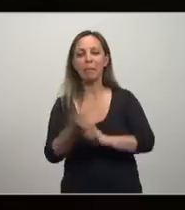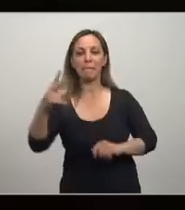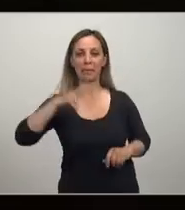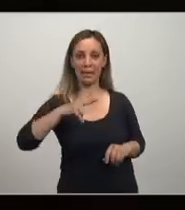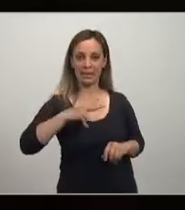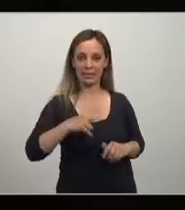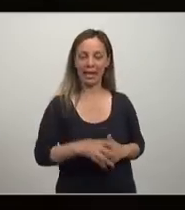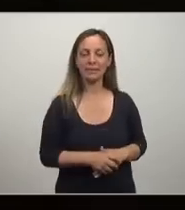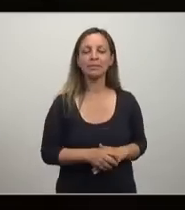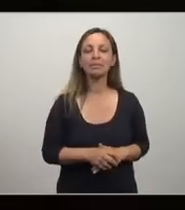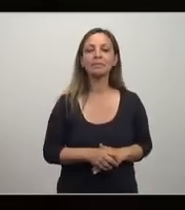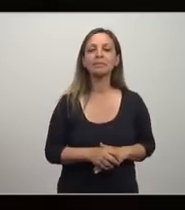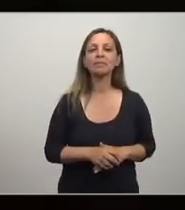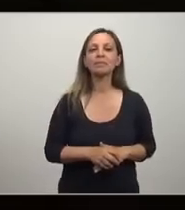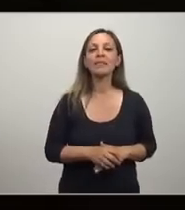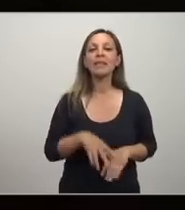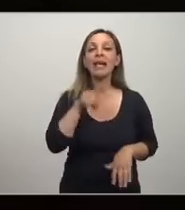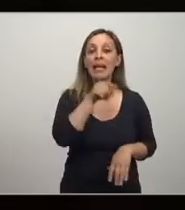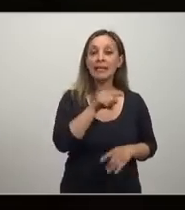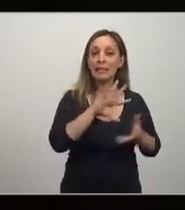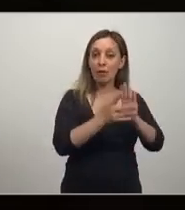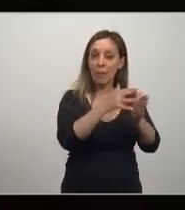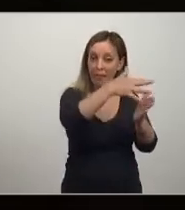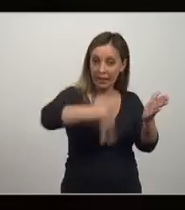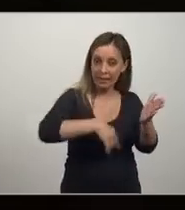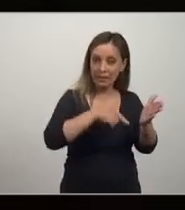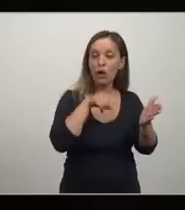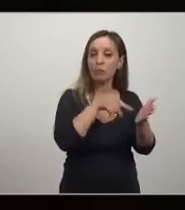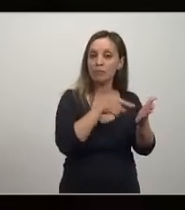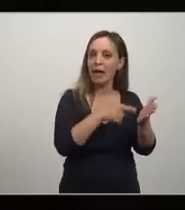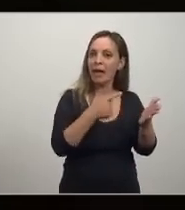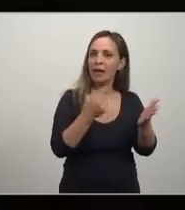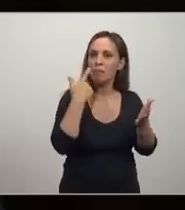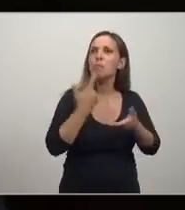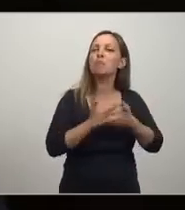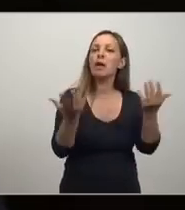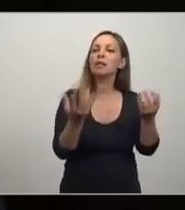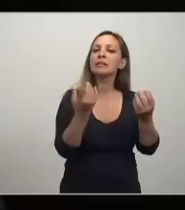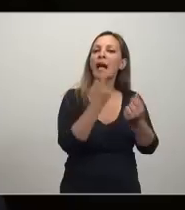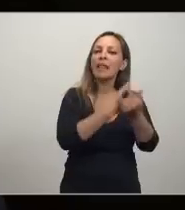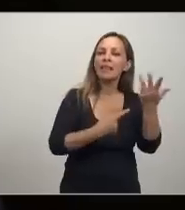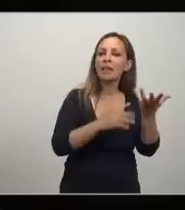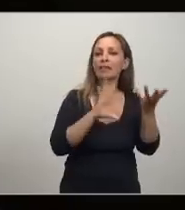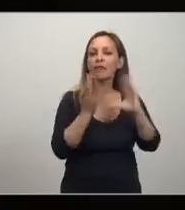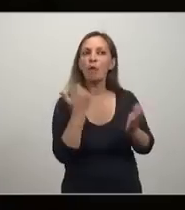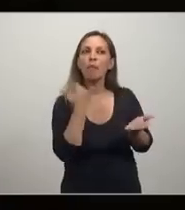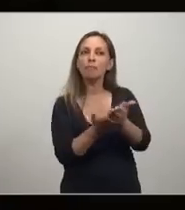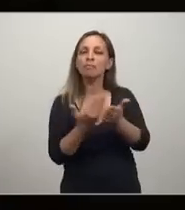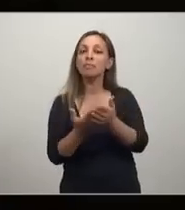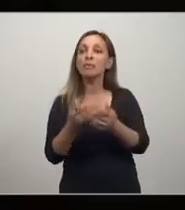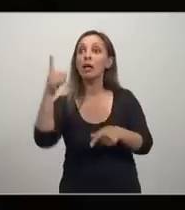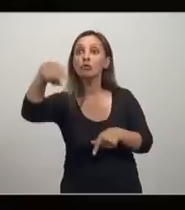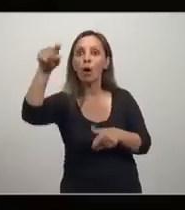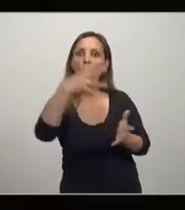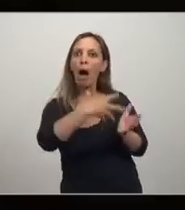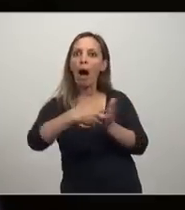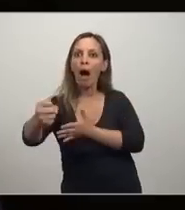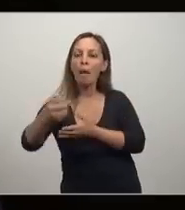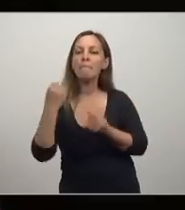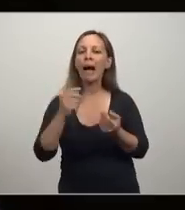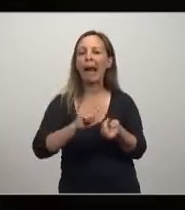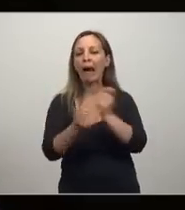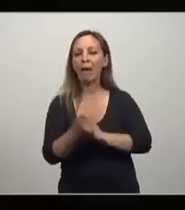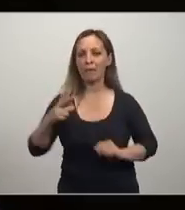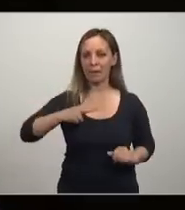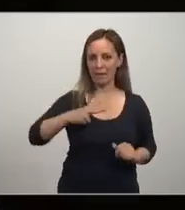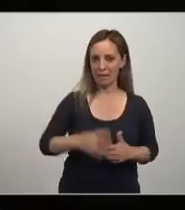acaso en ese en ese artículo de Harding propone varias alternativas se agarraron de esa para la privatización es más o menos con la mano